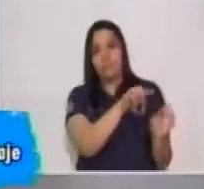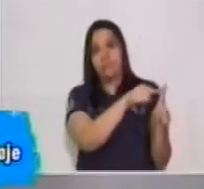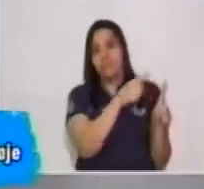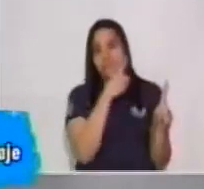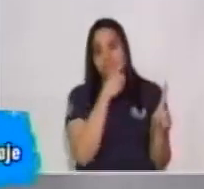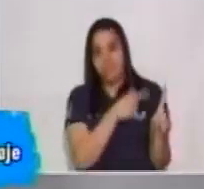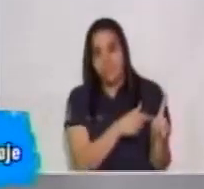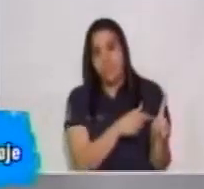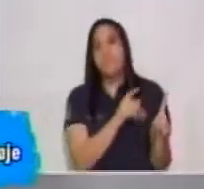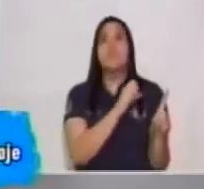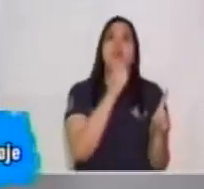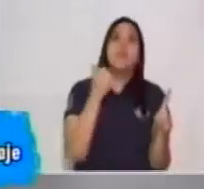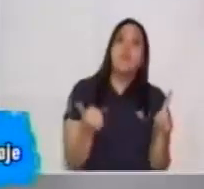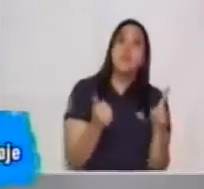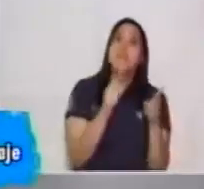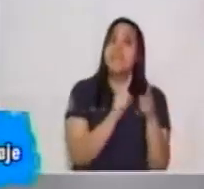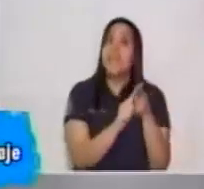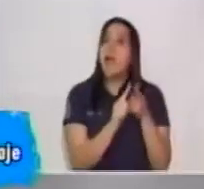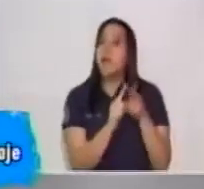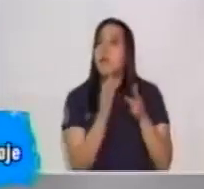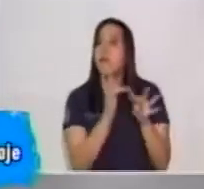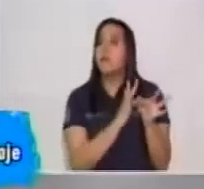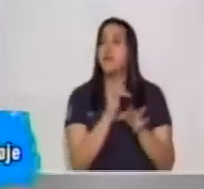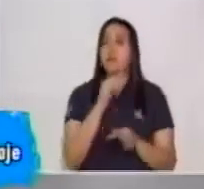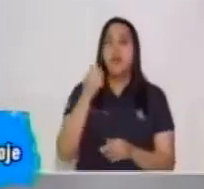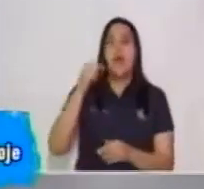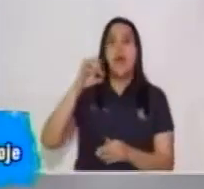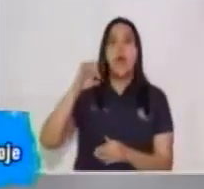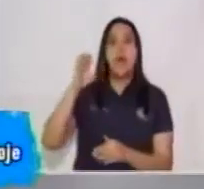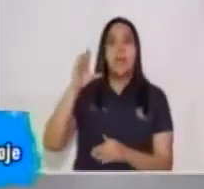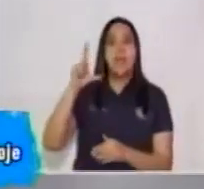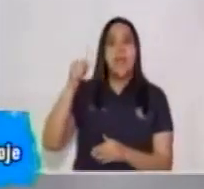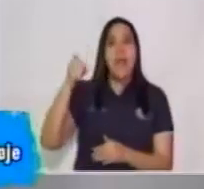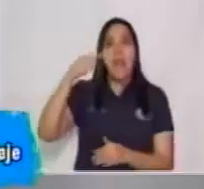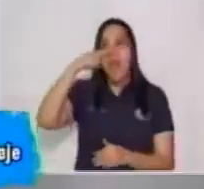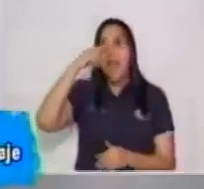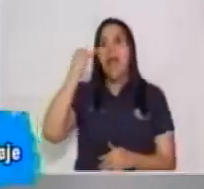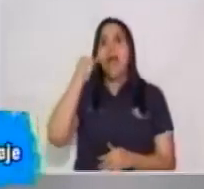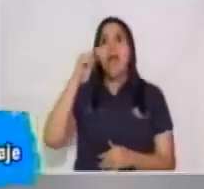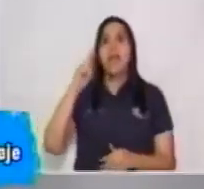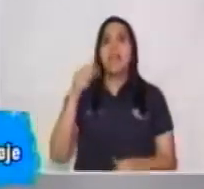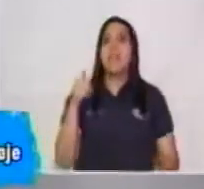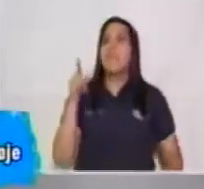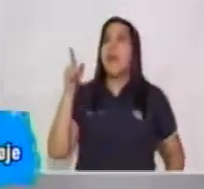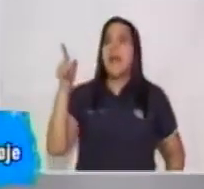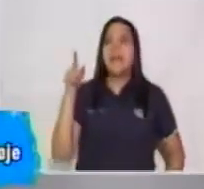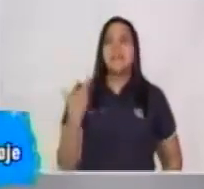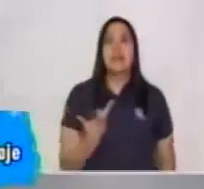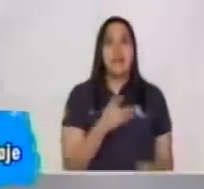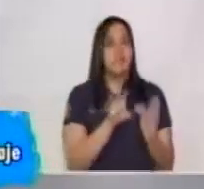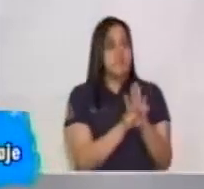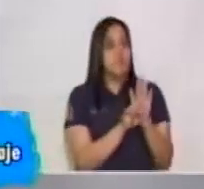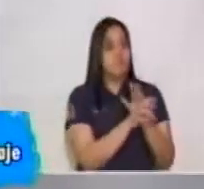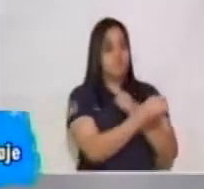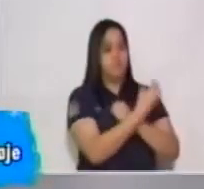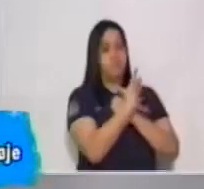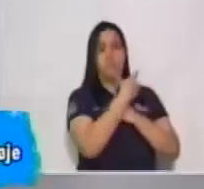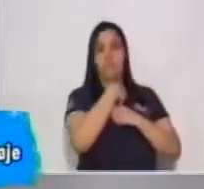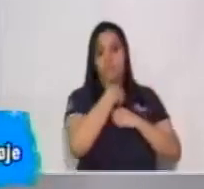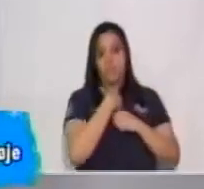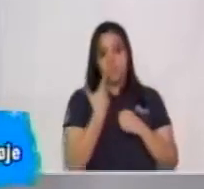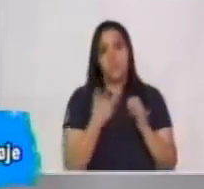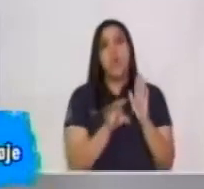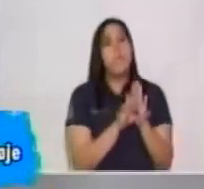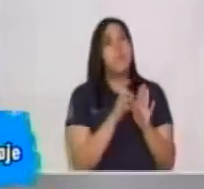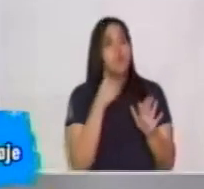Luego tenemos la función apelativa. Esta se concentra en sí, en el receptor. Cada vez, por ejemplo,